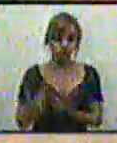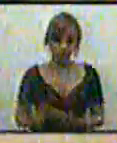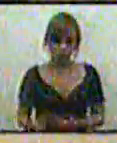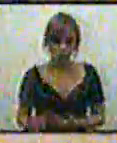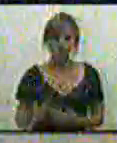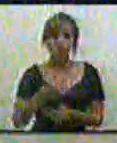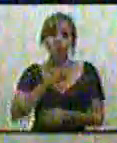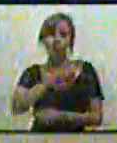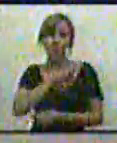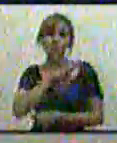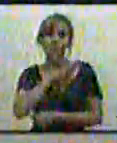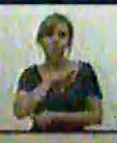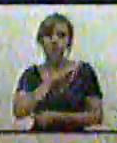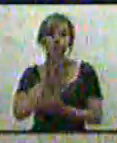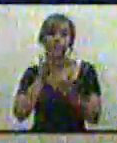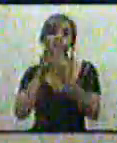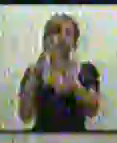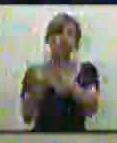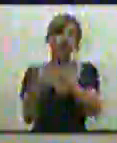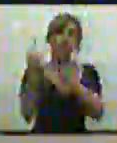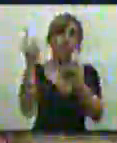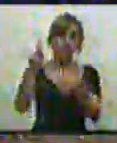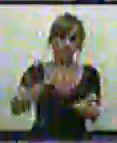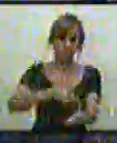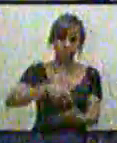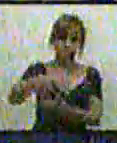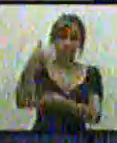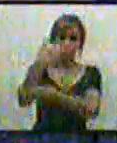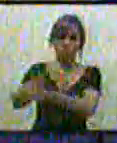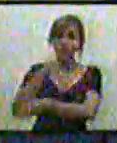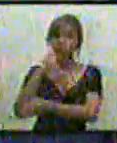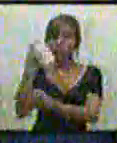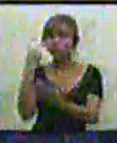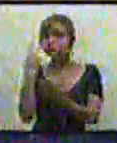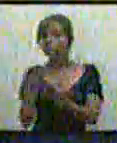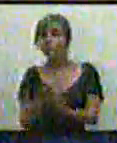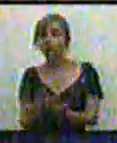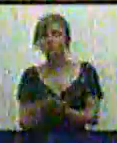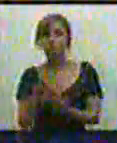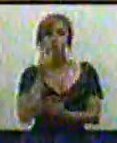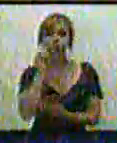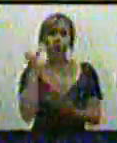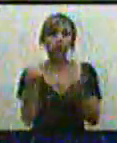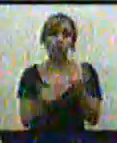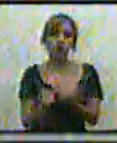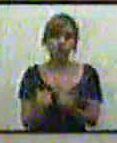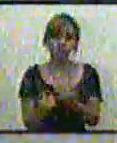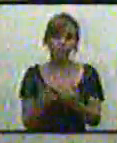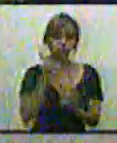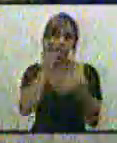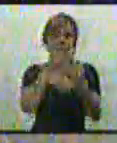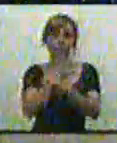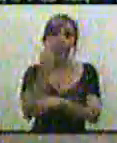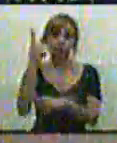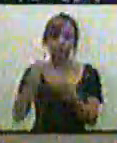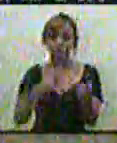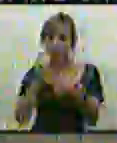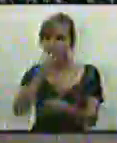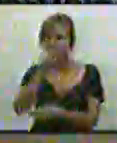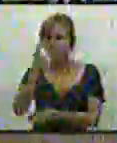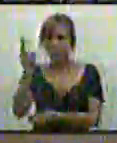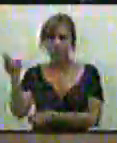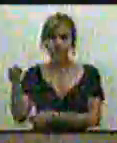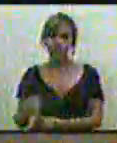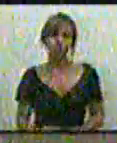la UNEFA. Fue asesinado en el barrio de combate cuando caminaba por la calle y según testigos, unos hombres a bordo de un vehículo vinotinto le dispararon sin mediar